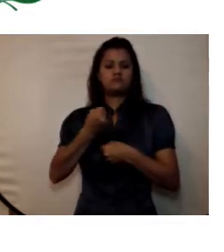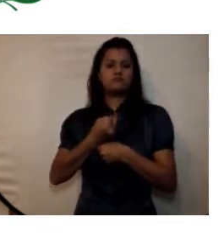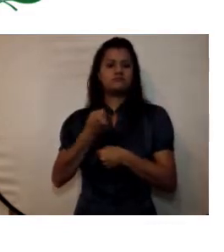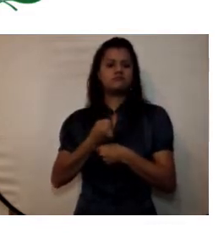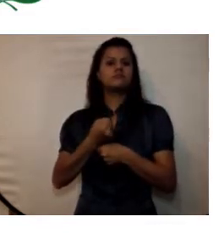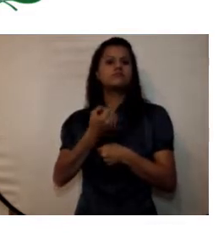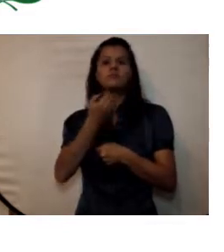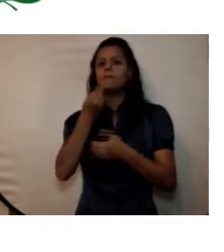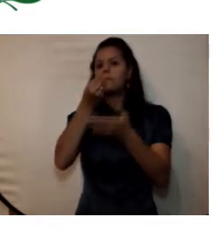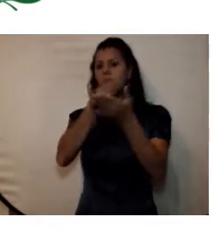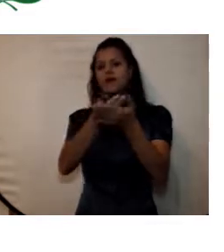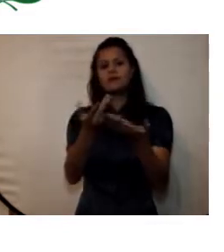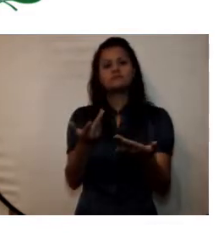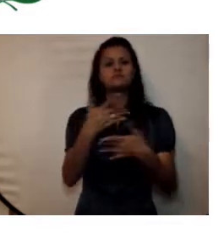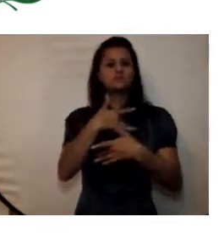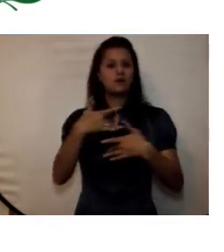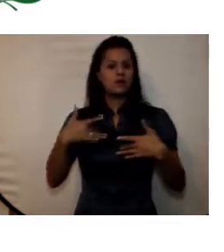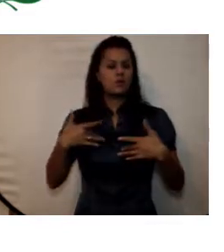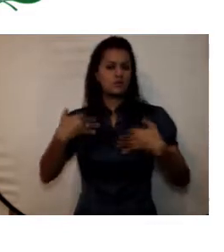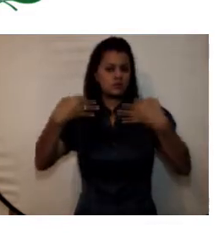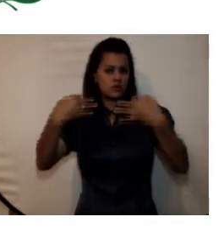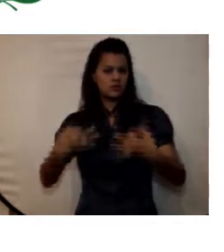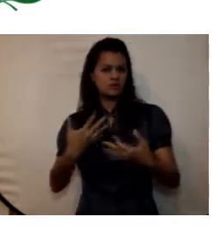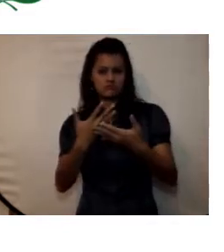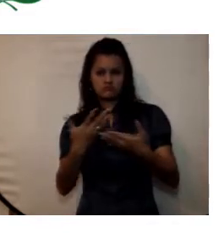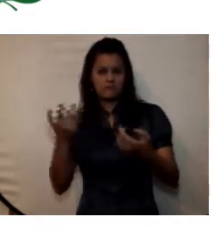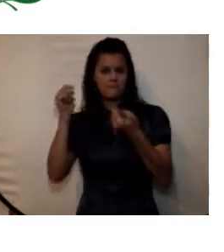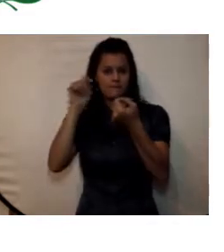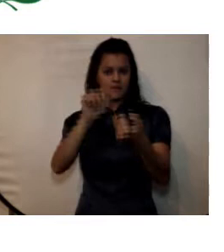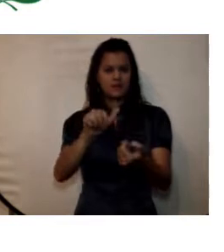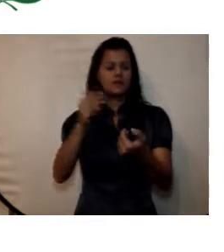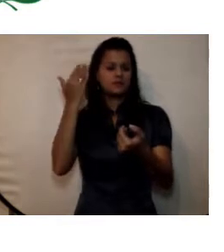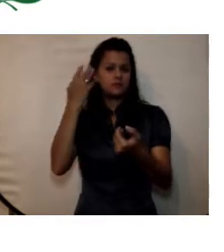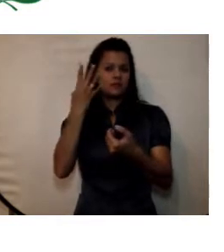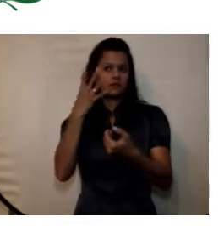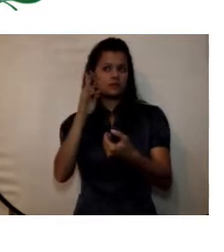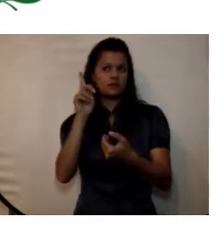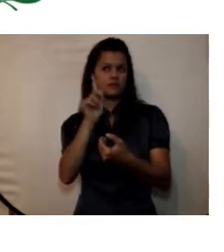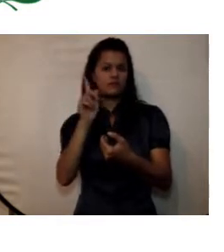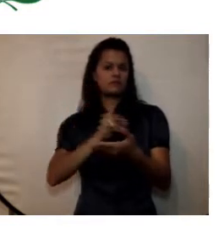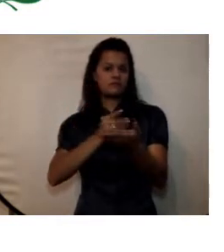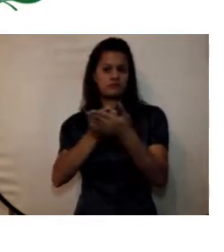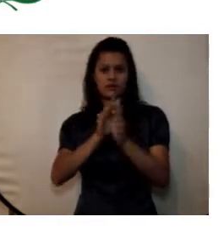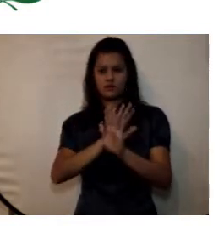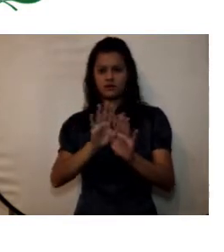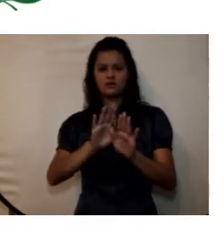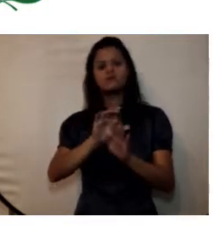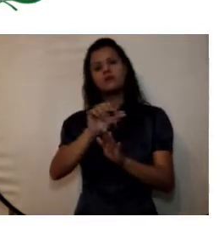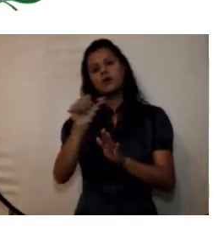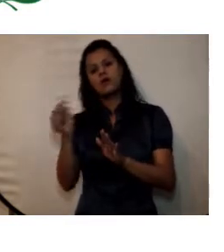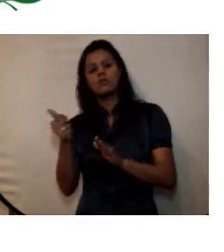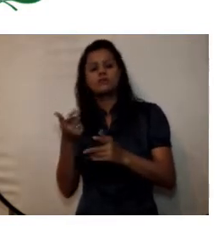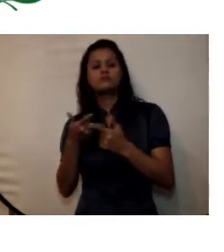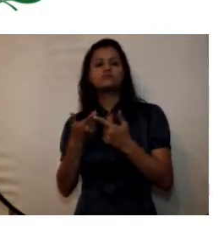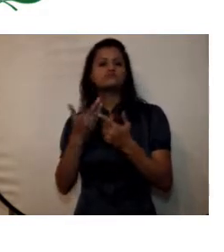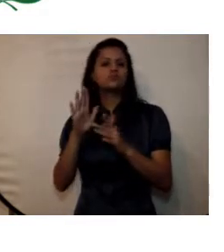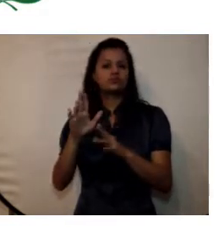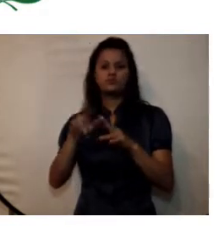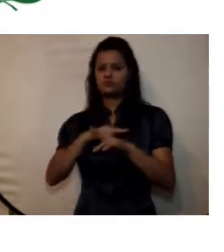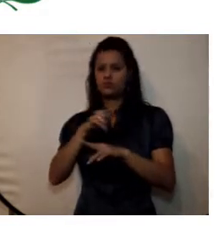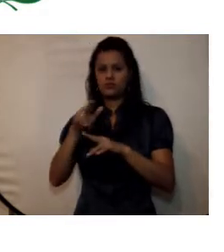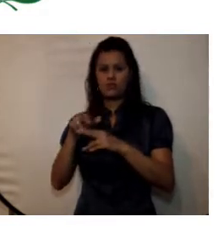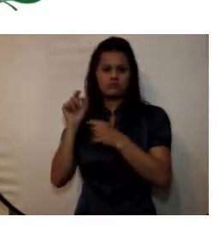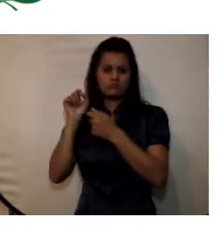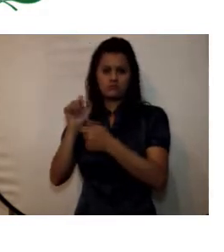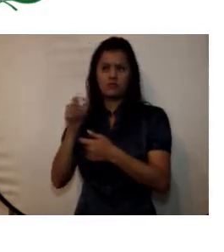cesantías que se pagaron en el 14 de febrero y otras prestaciones sociales que ya fueron pagadas en los